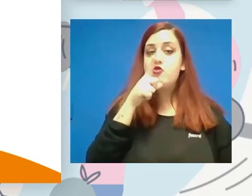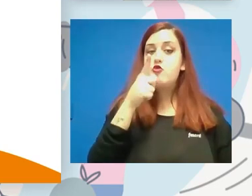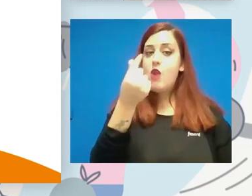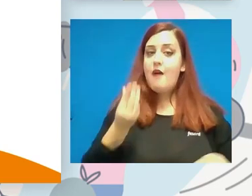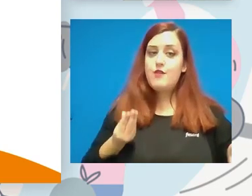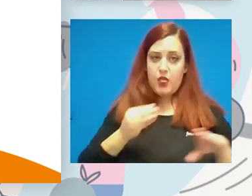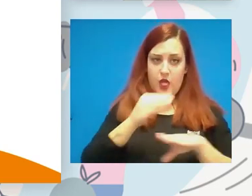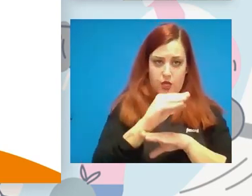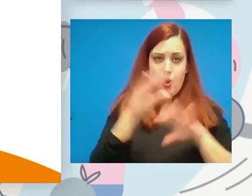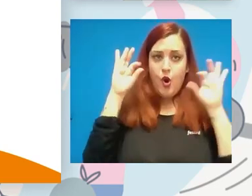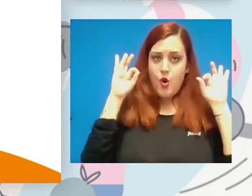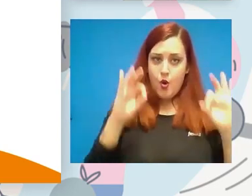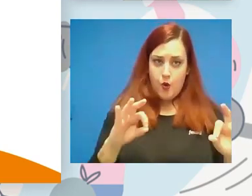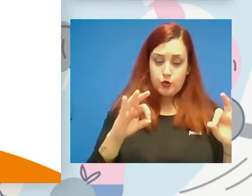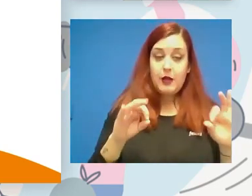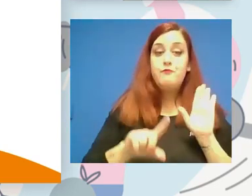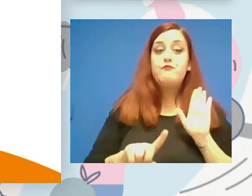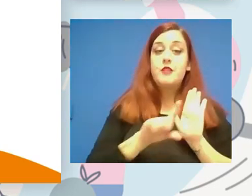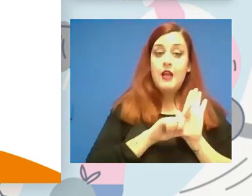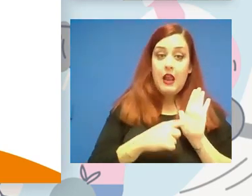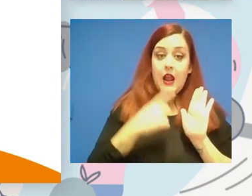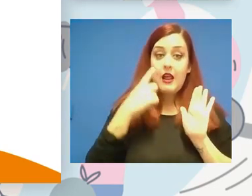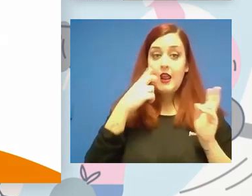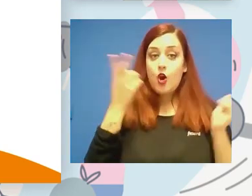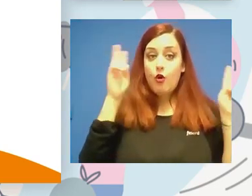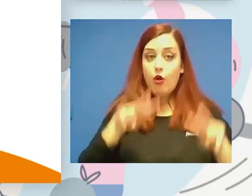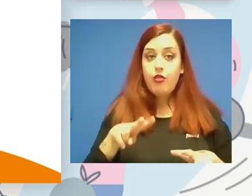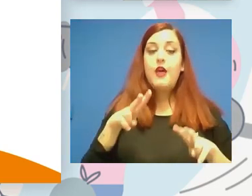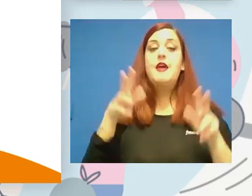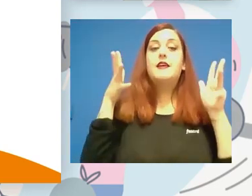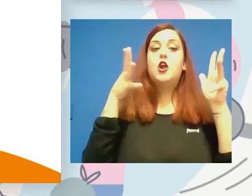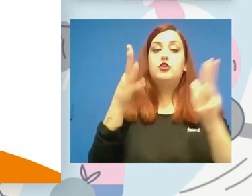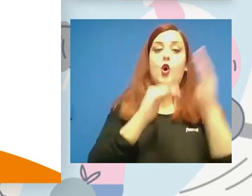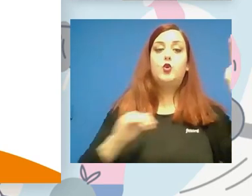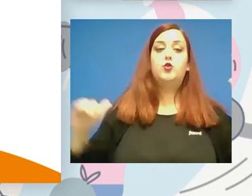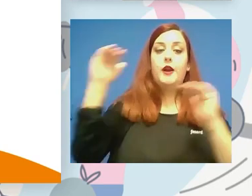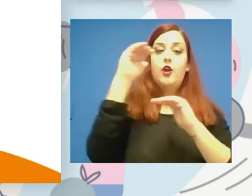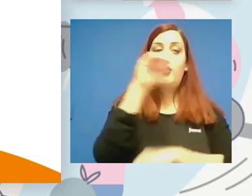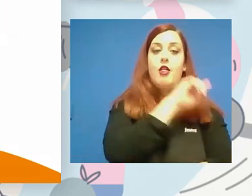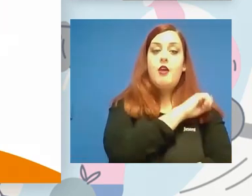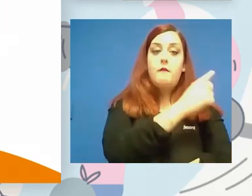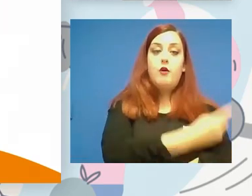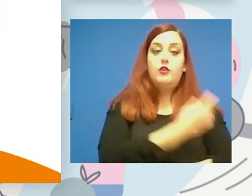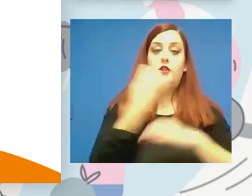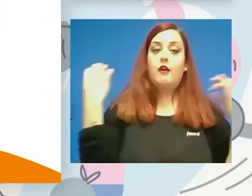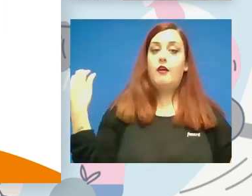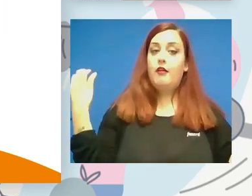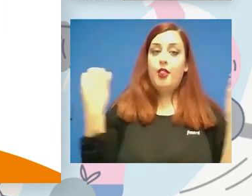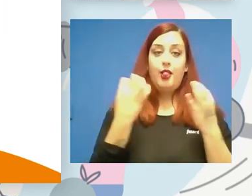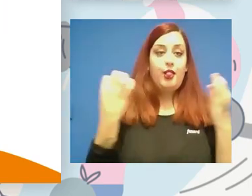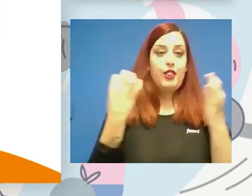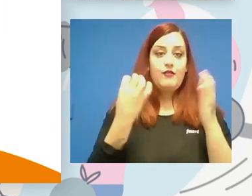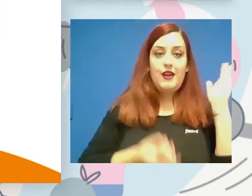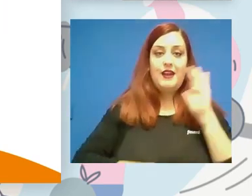Pues para eso, bueno, en la ley se reconoce que el Consejo Superior de Deportes debe establecer